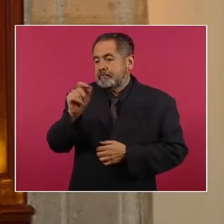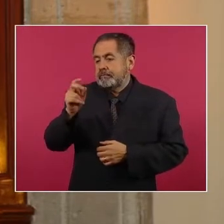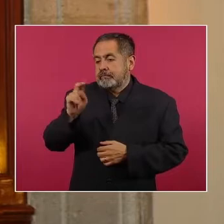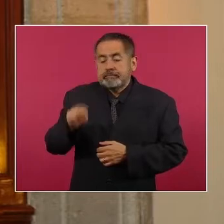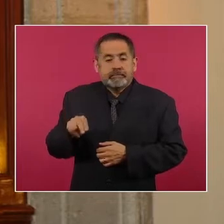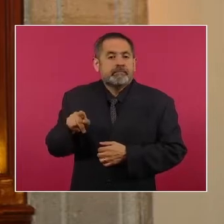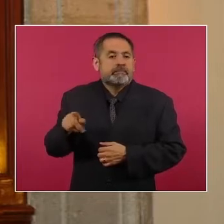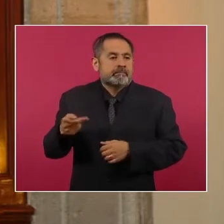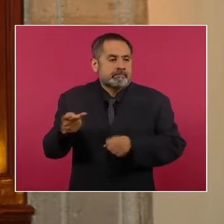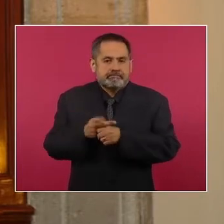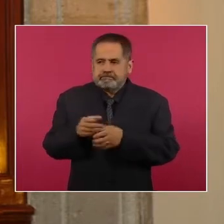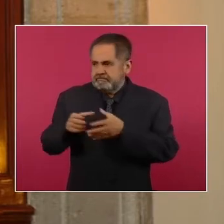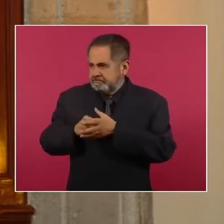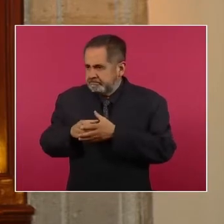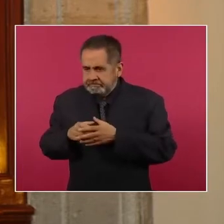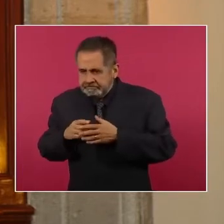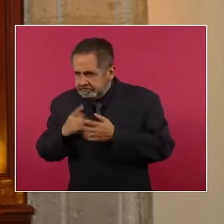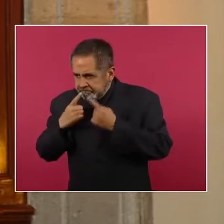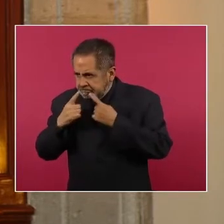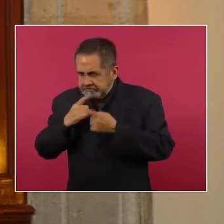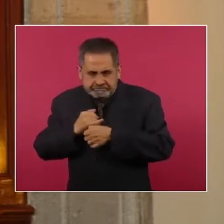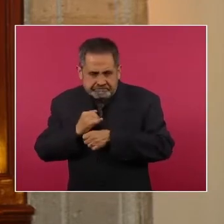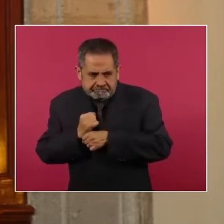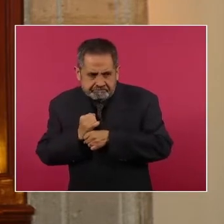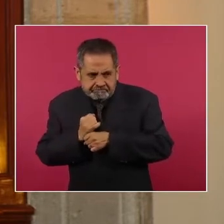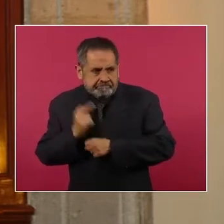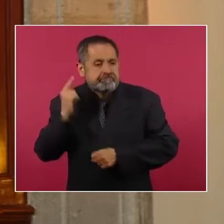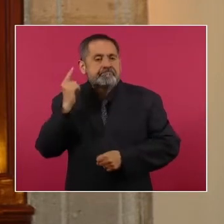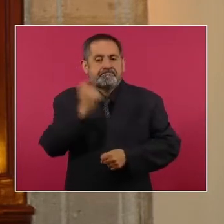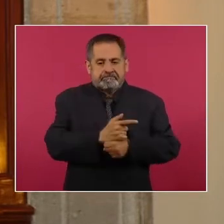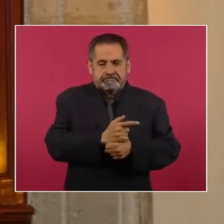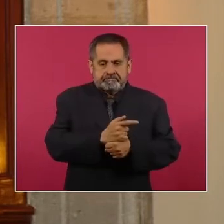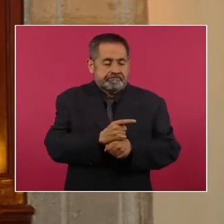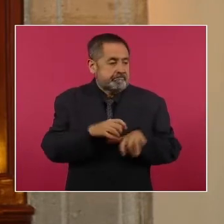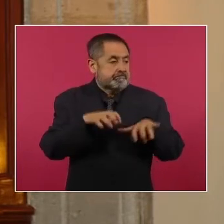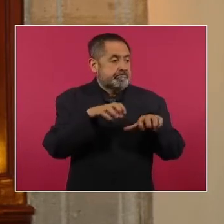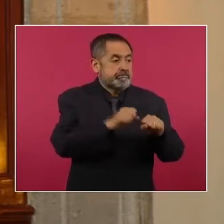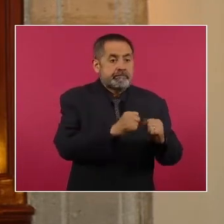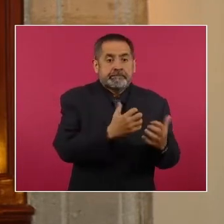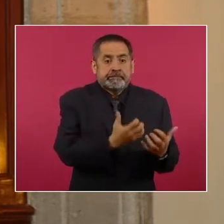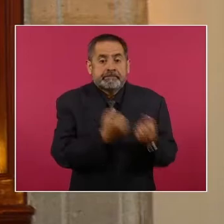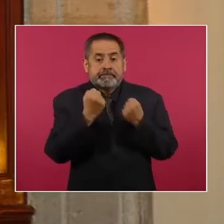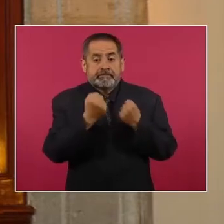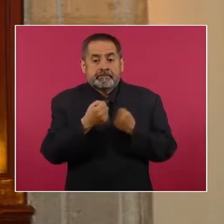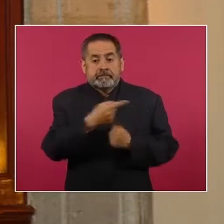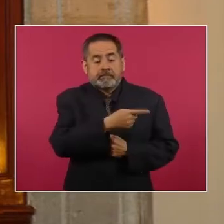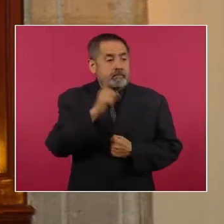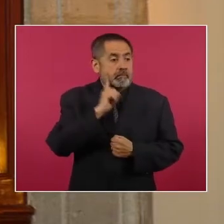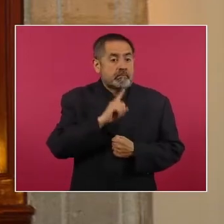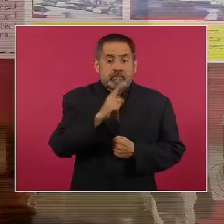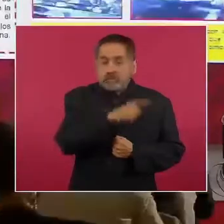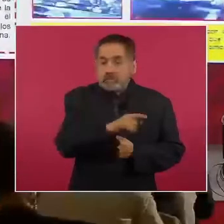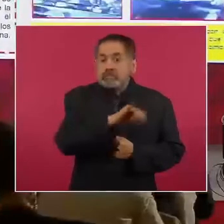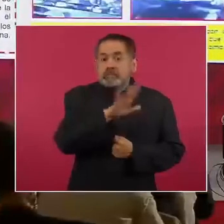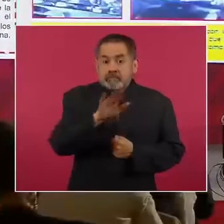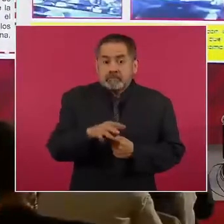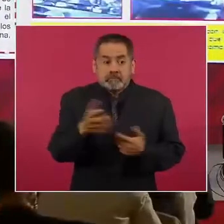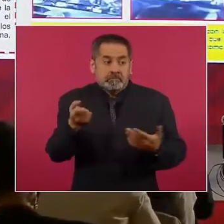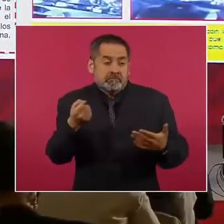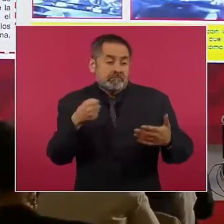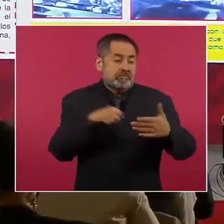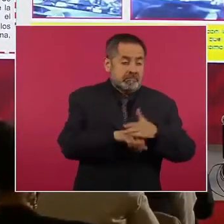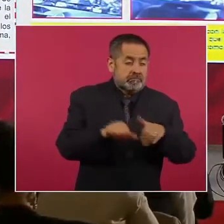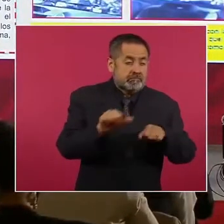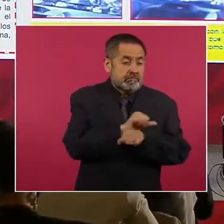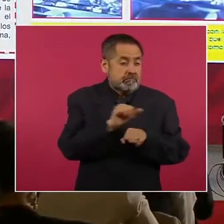operativo de inteligencia, mediante el cual lograron rescatar una mujer que había sido secuestrada y privada de la